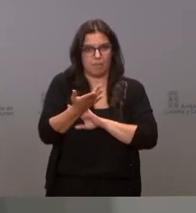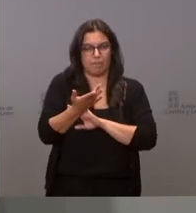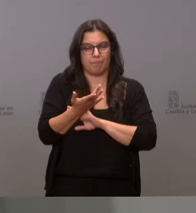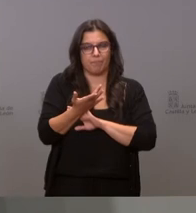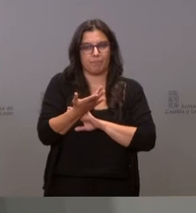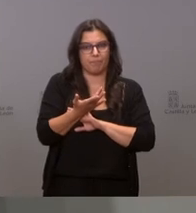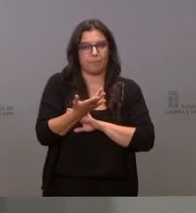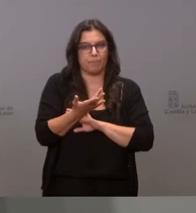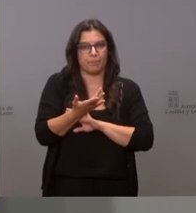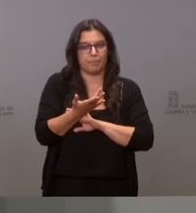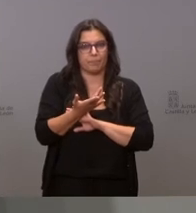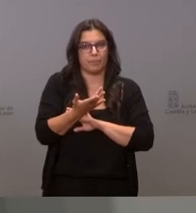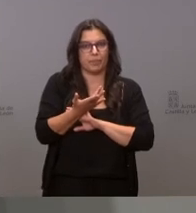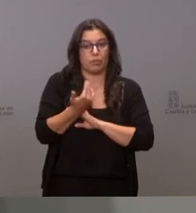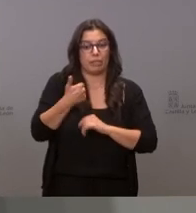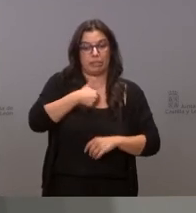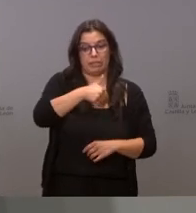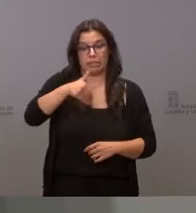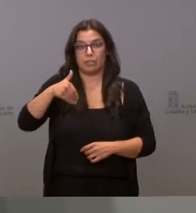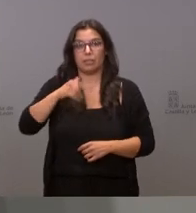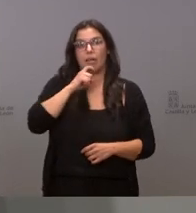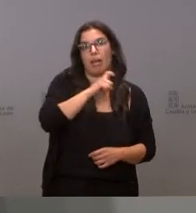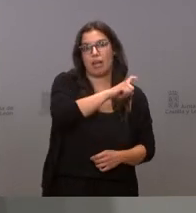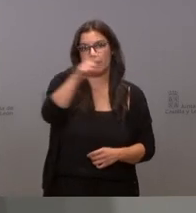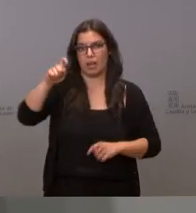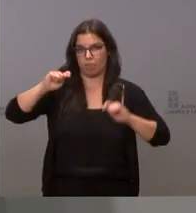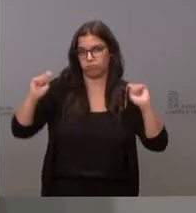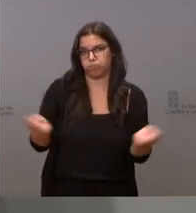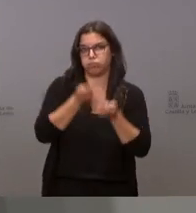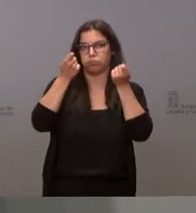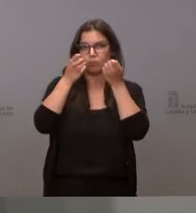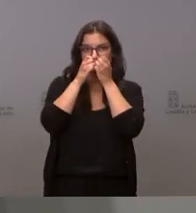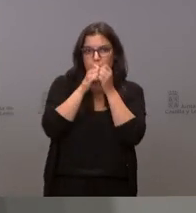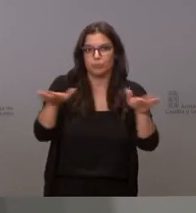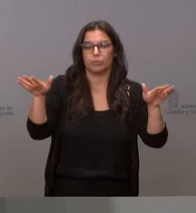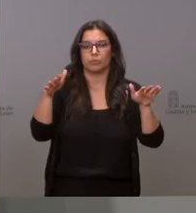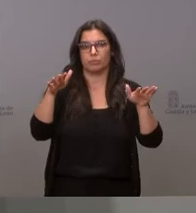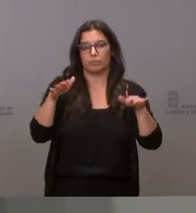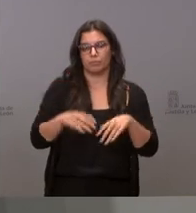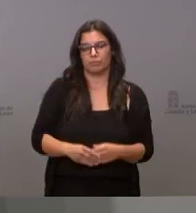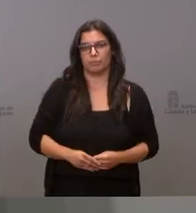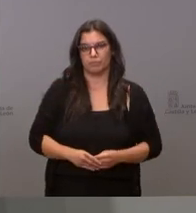se avisará y se dará notificación pública cuando se pueda poner en marcha